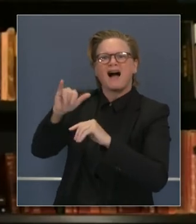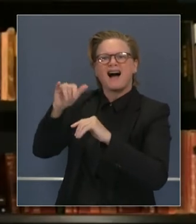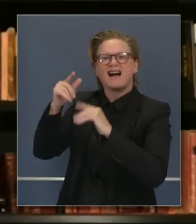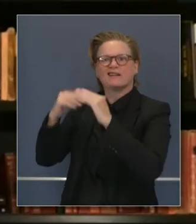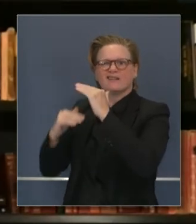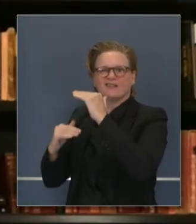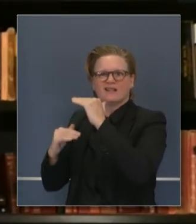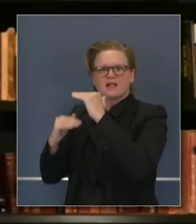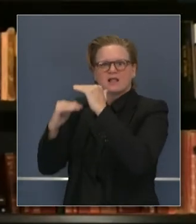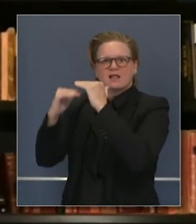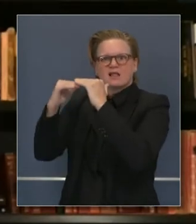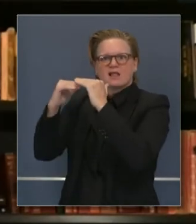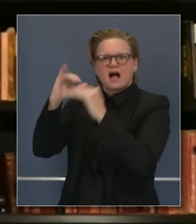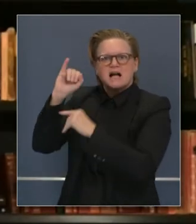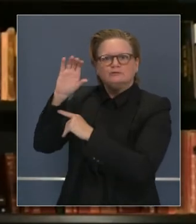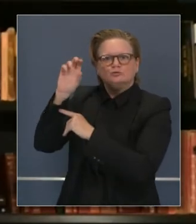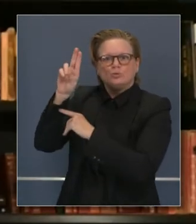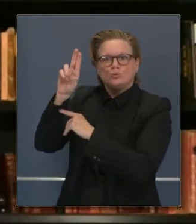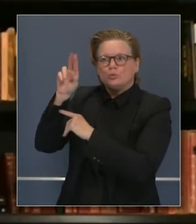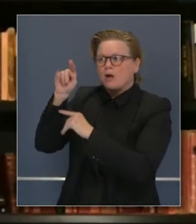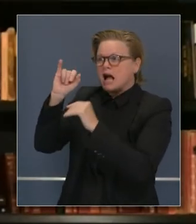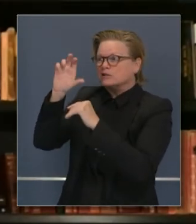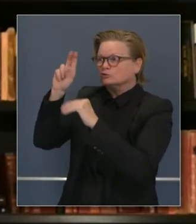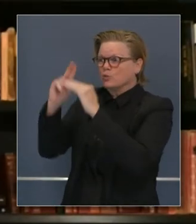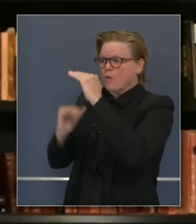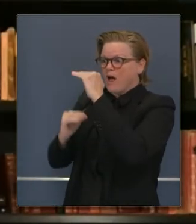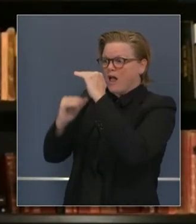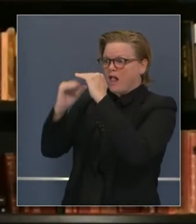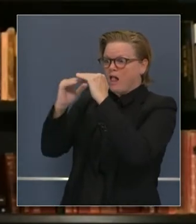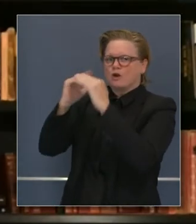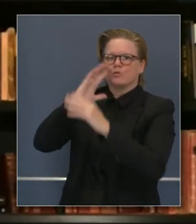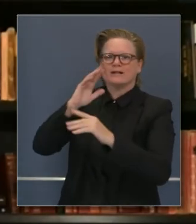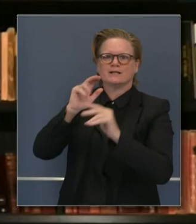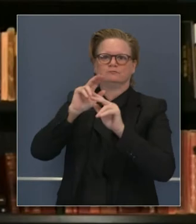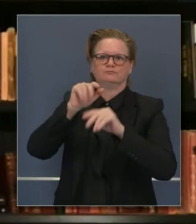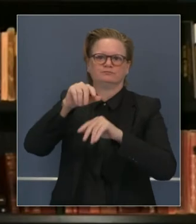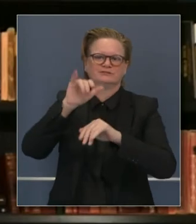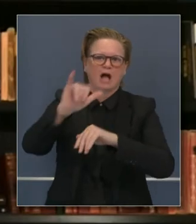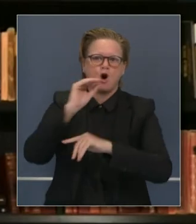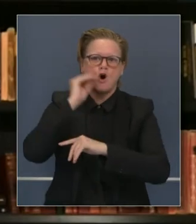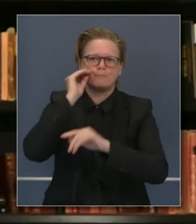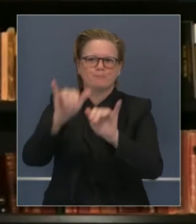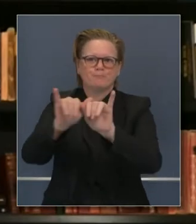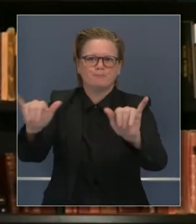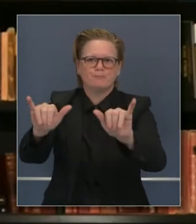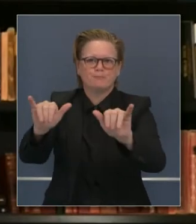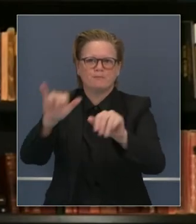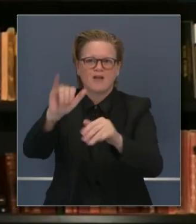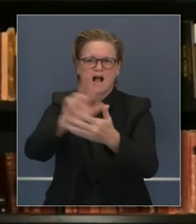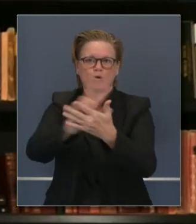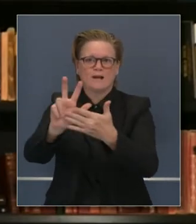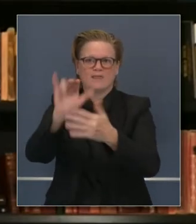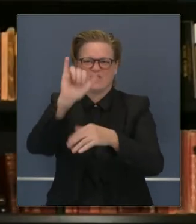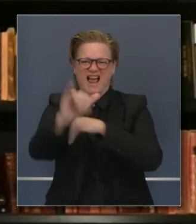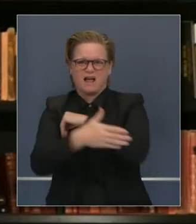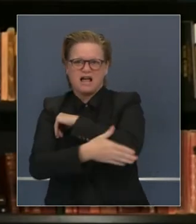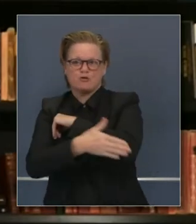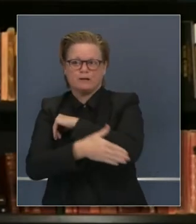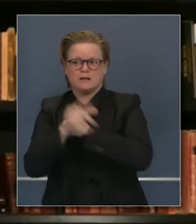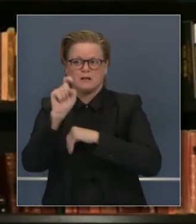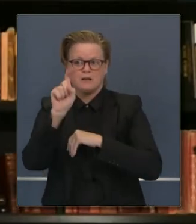tres semanas si llegan al 15%. Tengo razón al pensar que las regiones